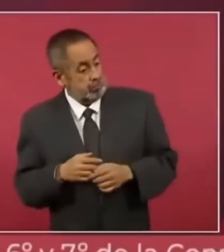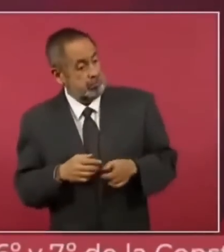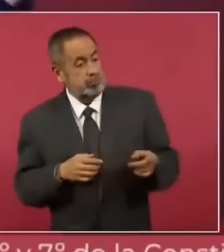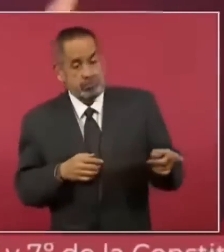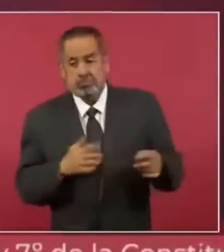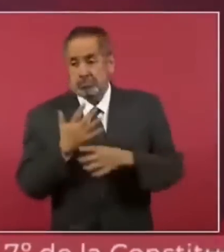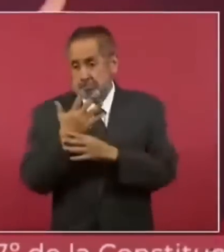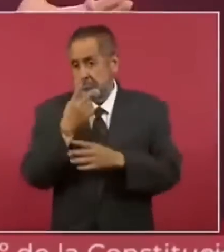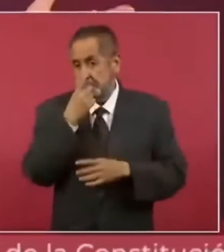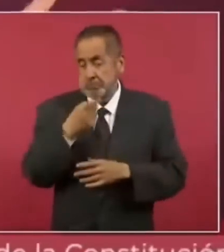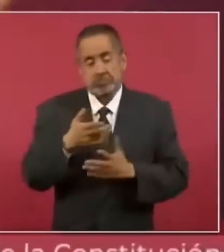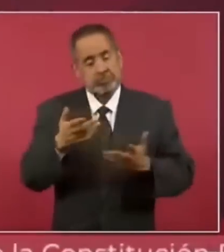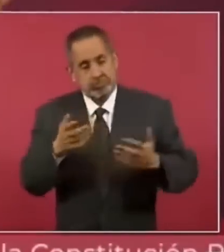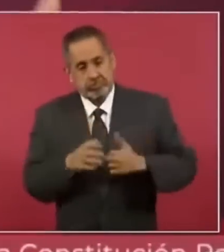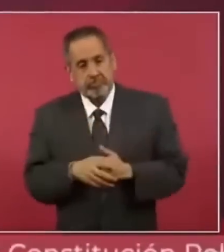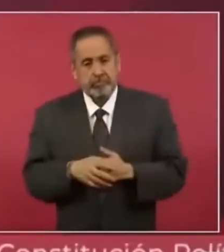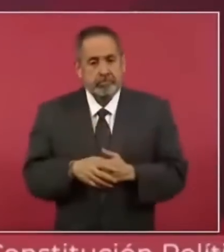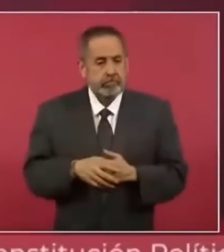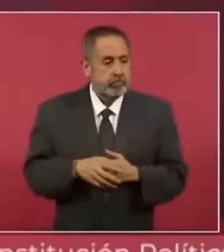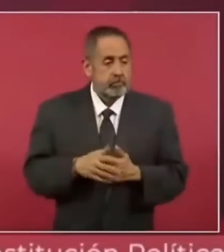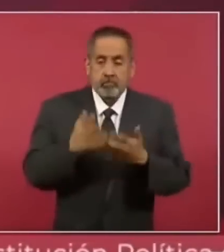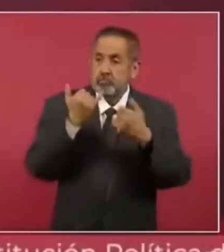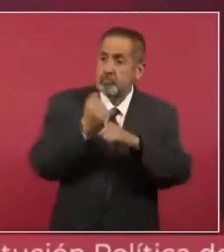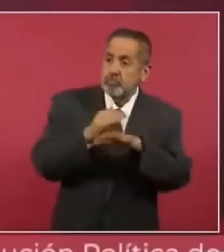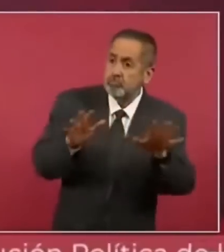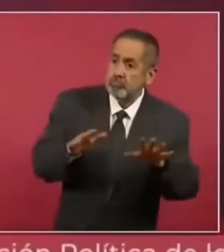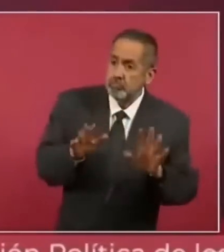Si no había información, había que esperar.